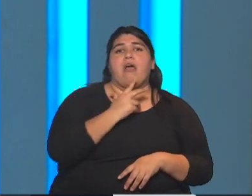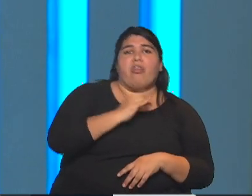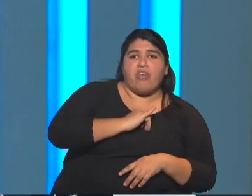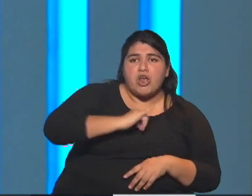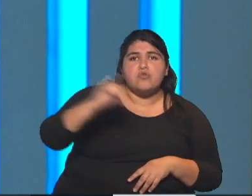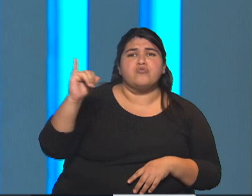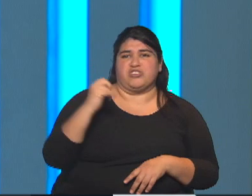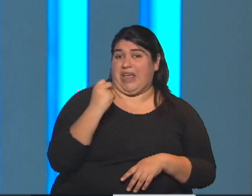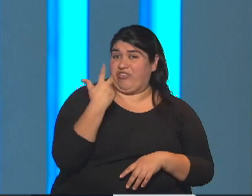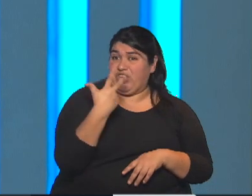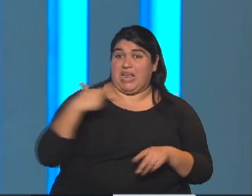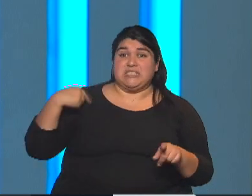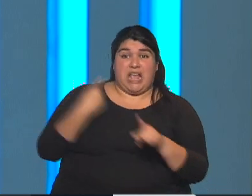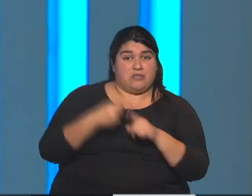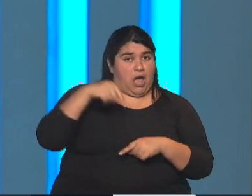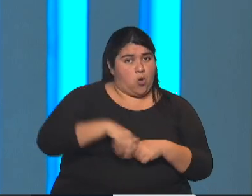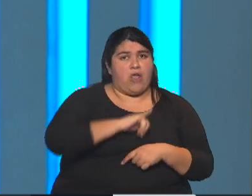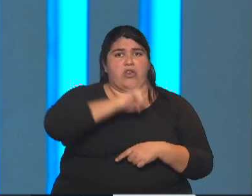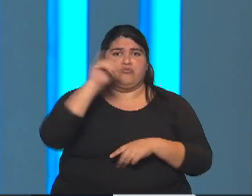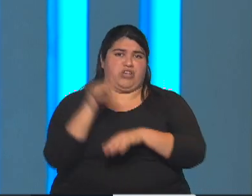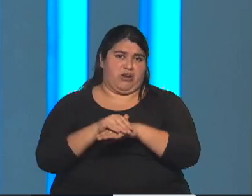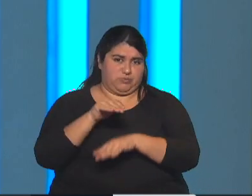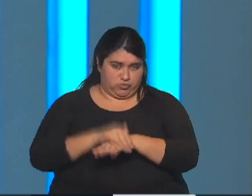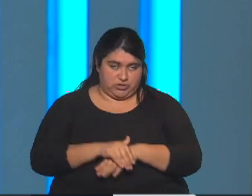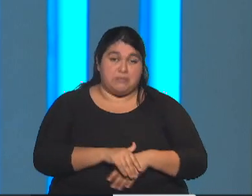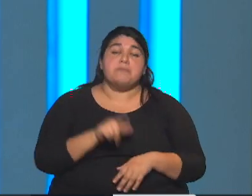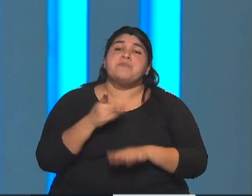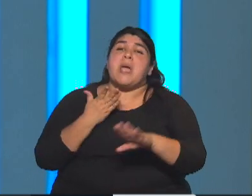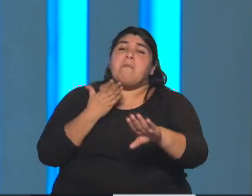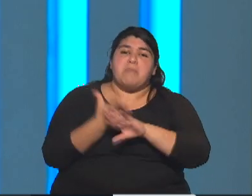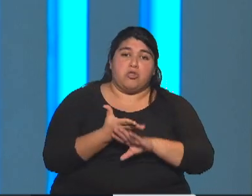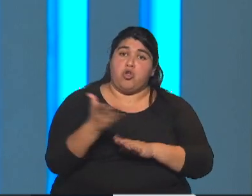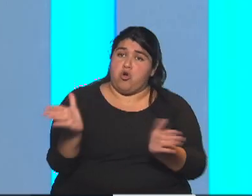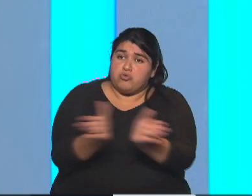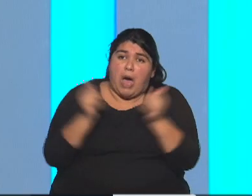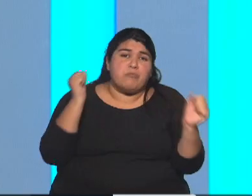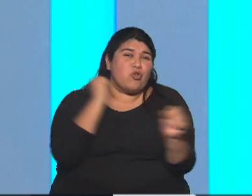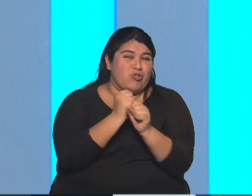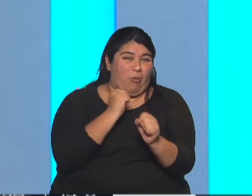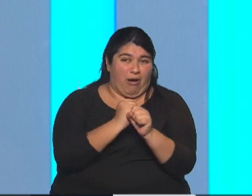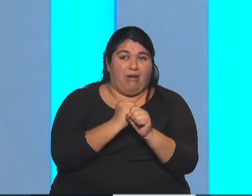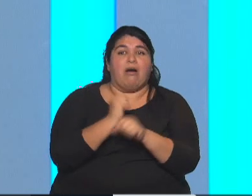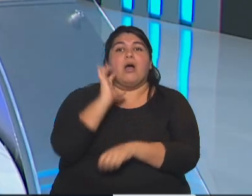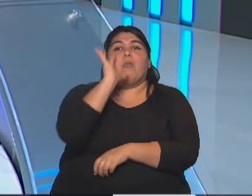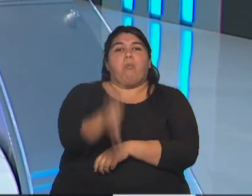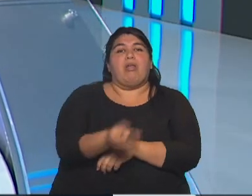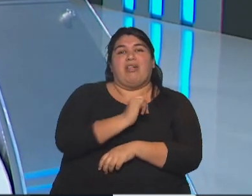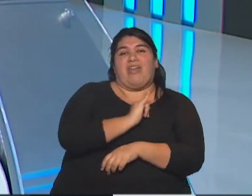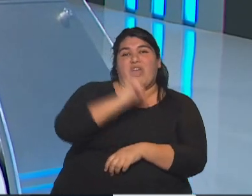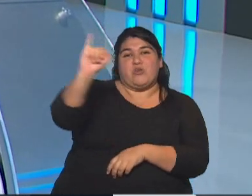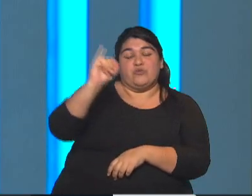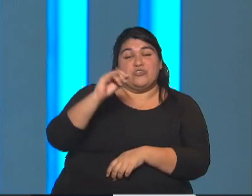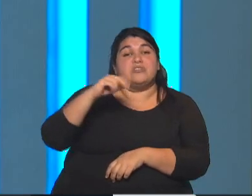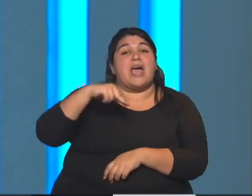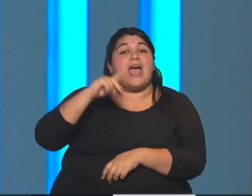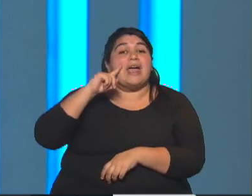tres hasta ahora. Pidió la documentación, ¿no? Tiene una característica, Rafecas, es que trabaja rápido. El ejemplo más claro fue la denuncia de Alberto Nisman. Él en